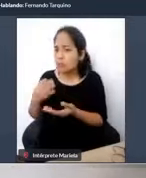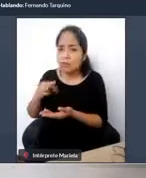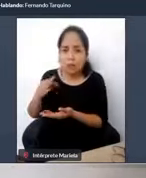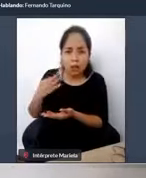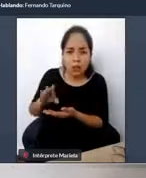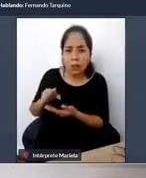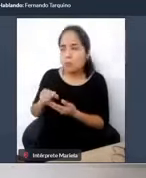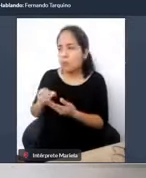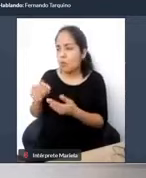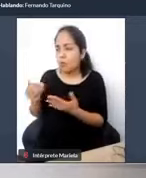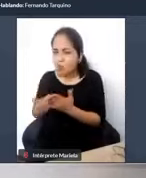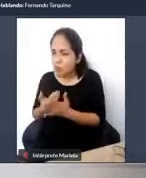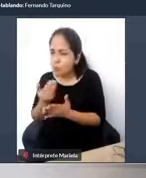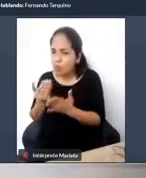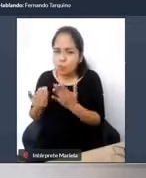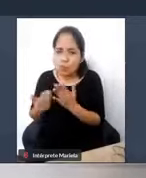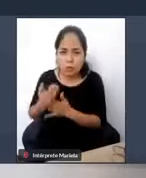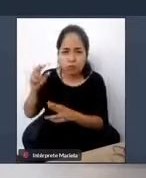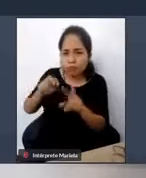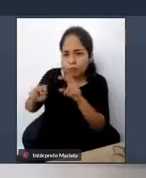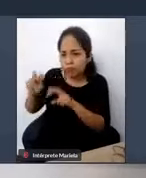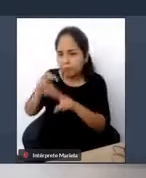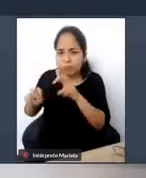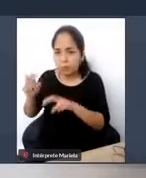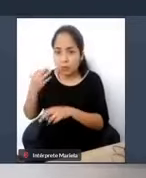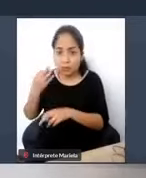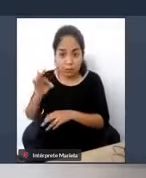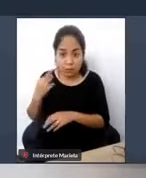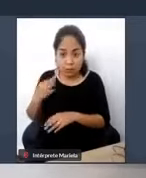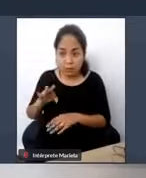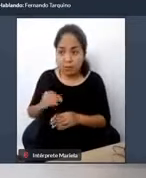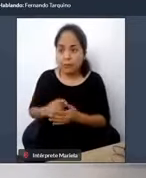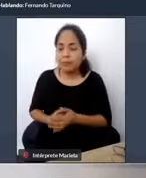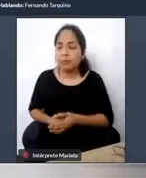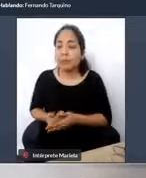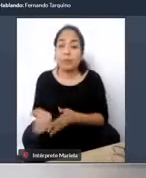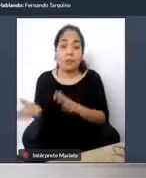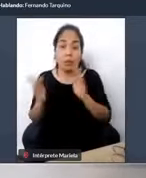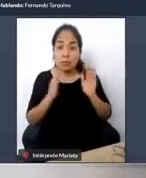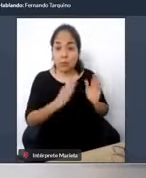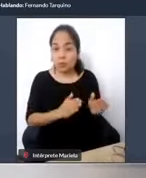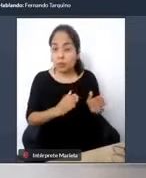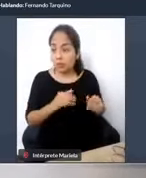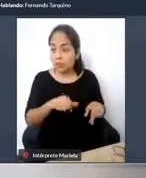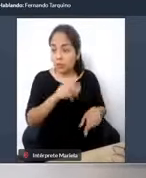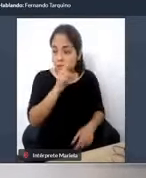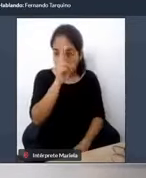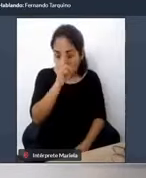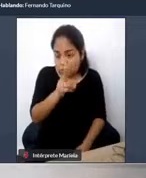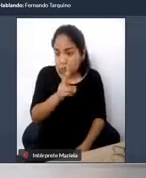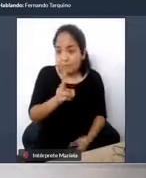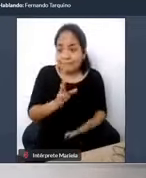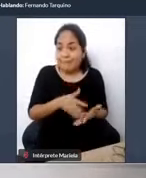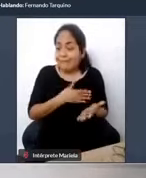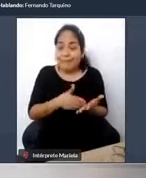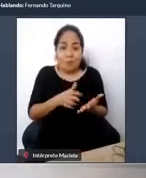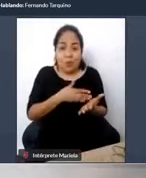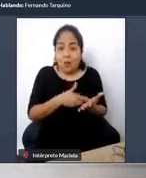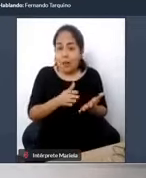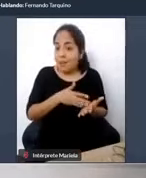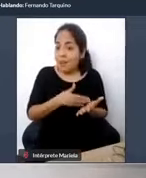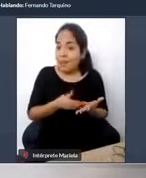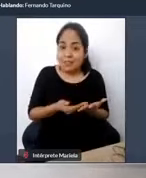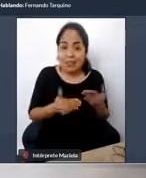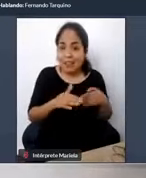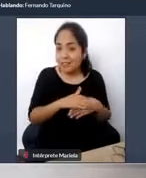vanguardia de la tecnología y después vamos a ver que en el Perú no tenemos accesibilidad ni movilidad urbana inclusiva